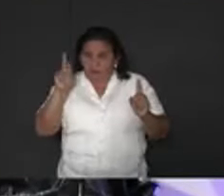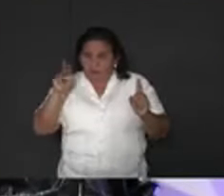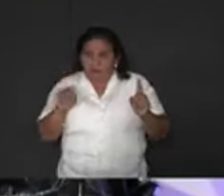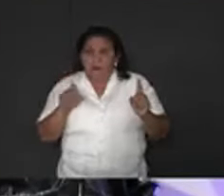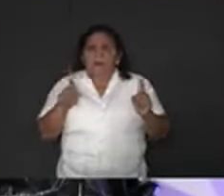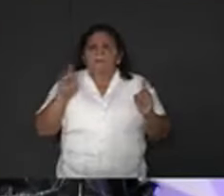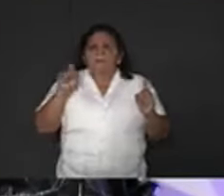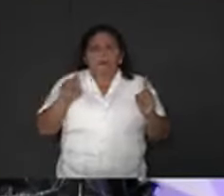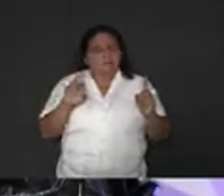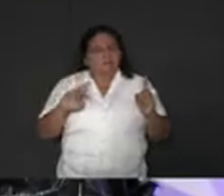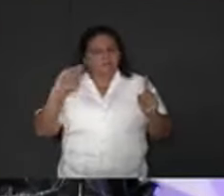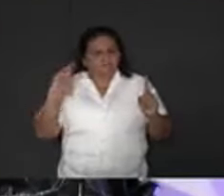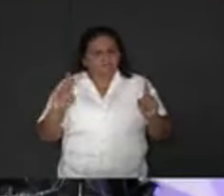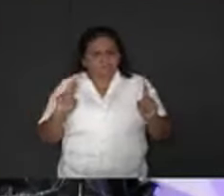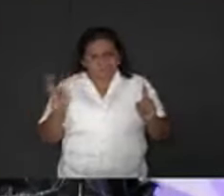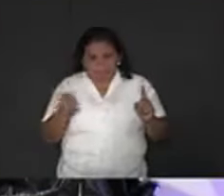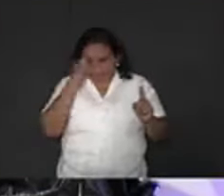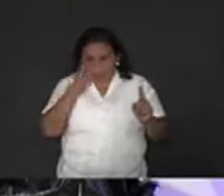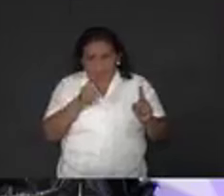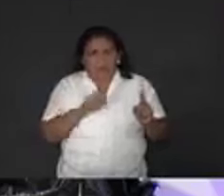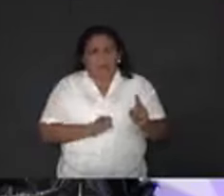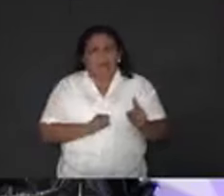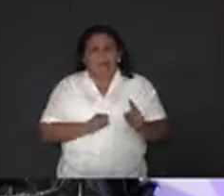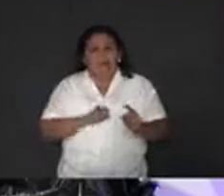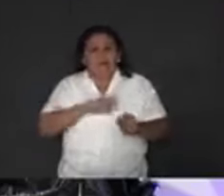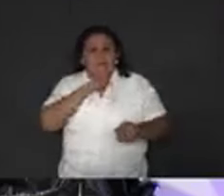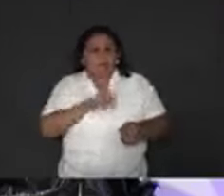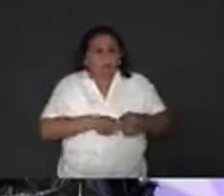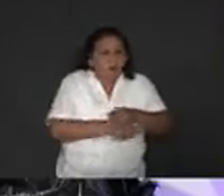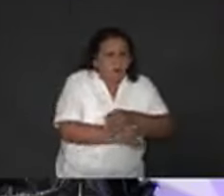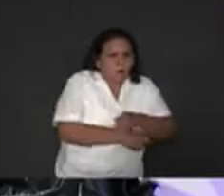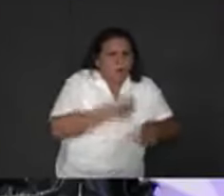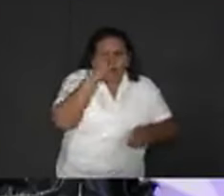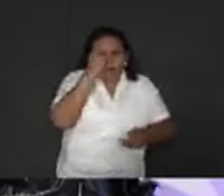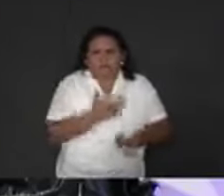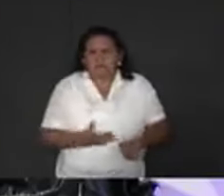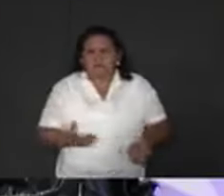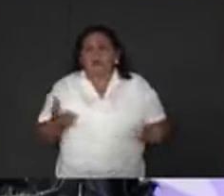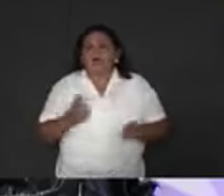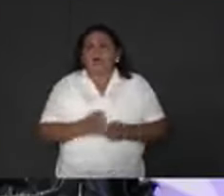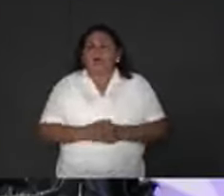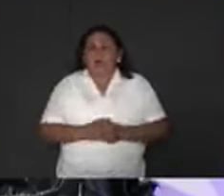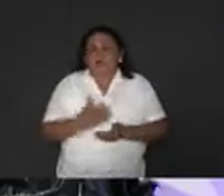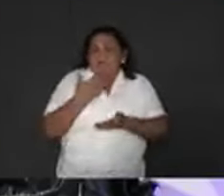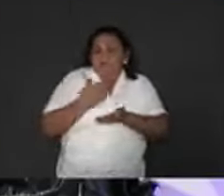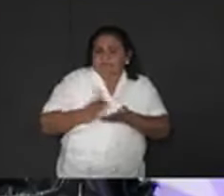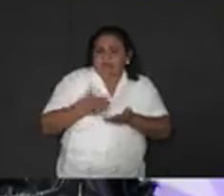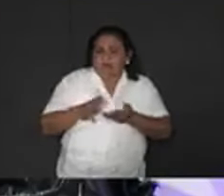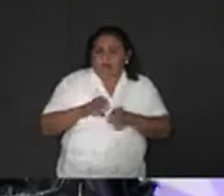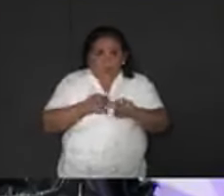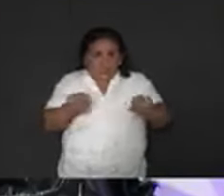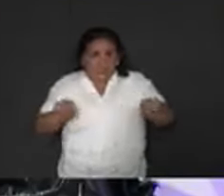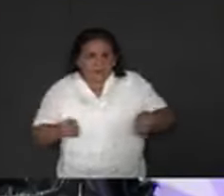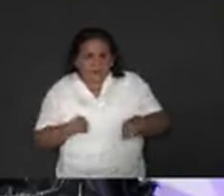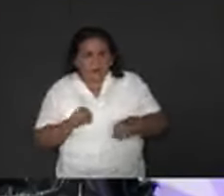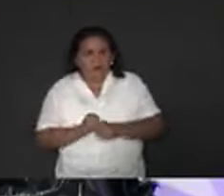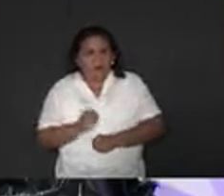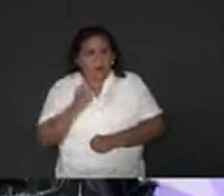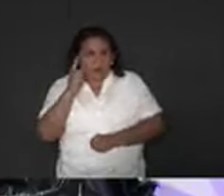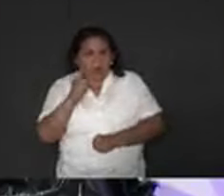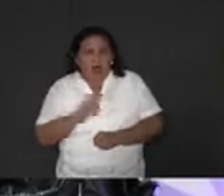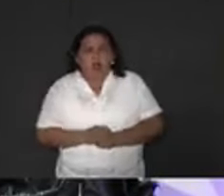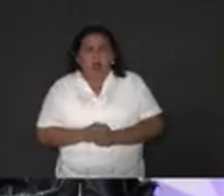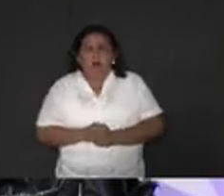prepotencia y la corrupción. Hizo gala de su prepotencia cuando expulsó de la sala de Cabildo a un